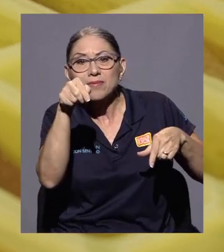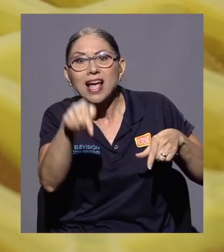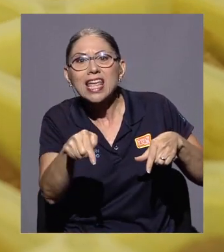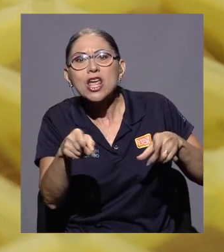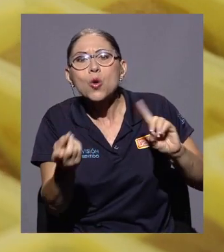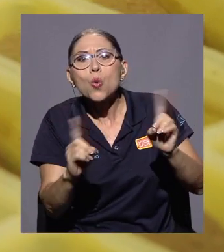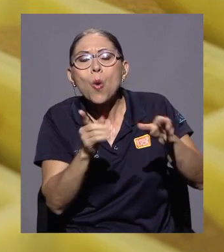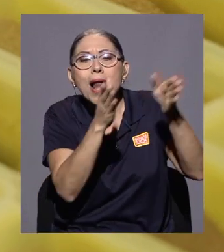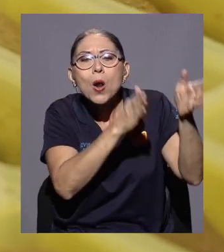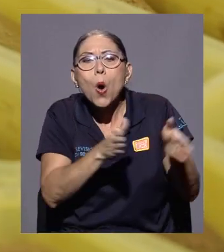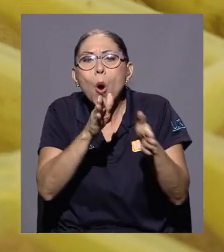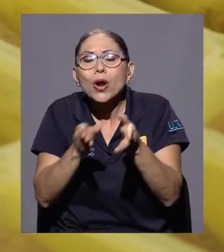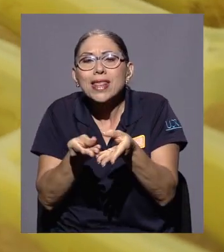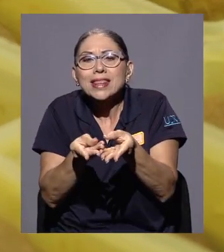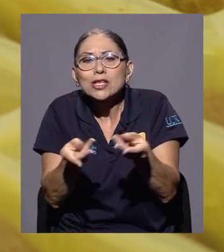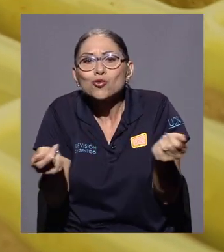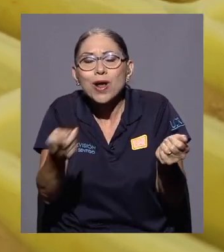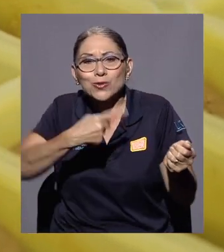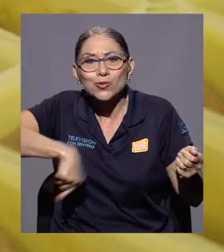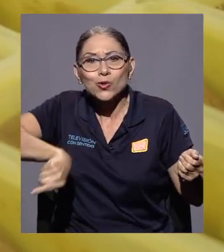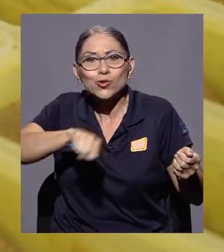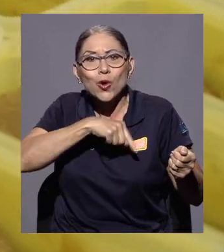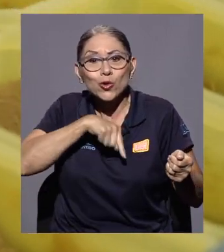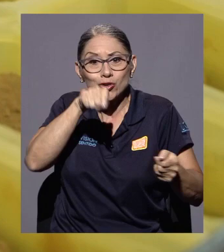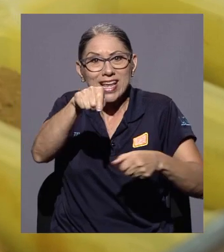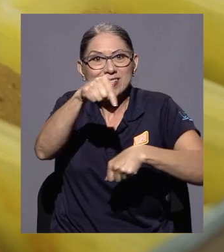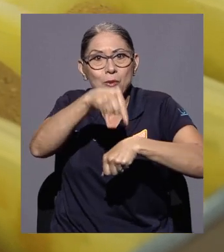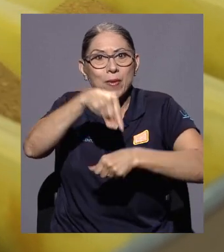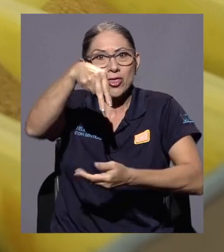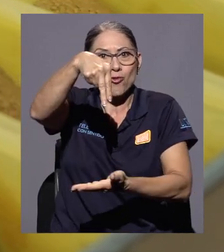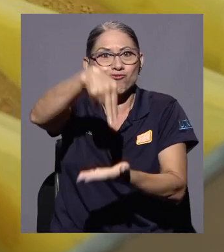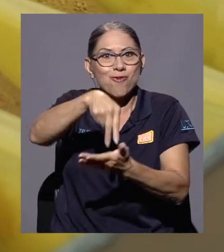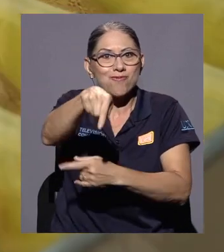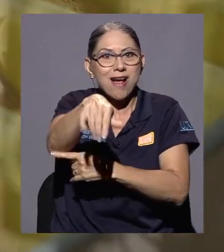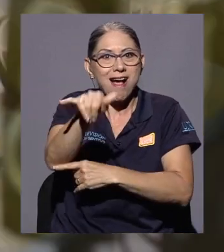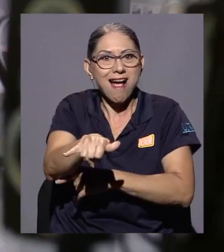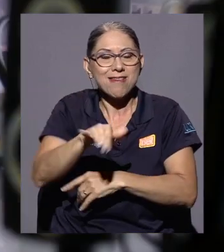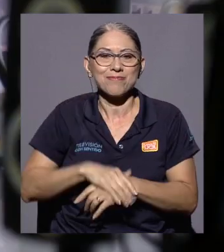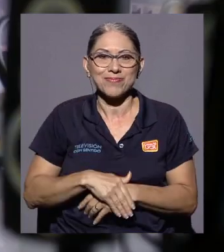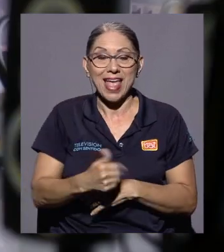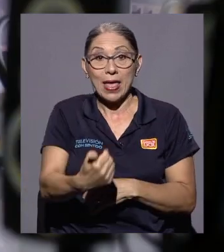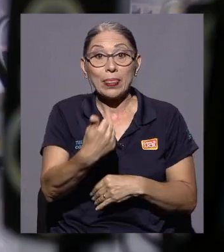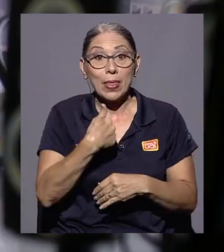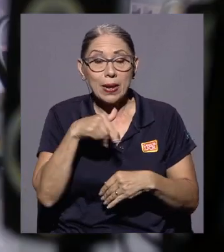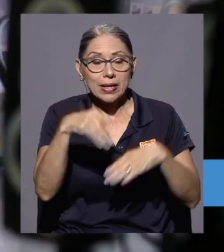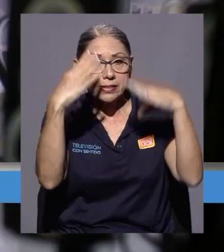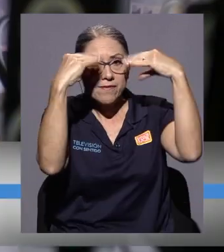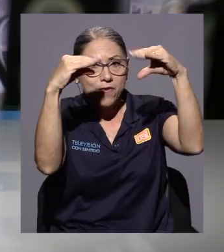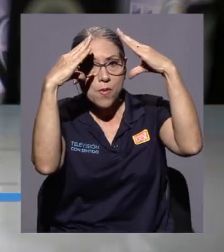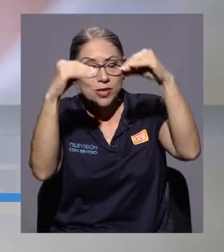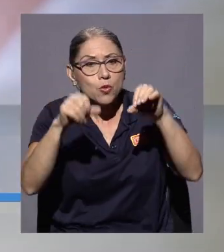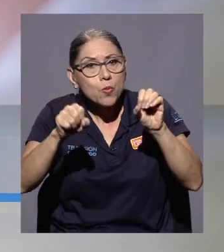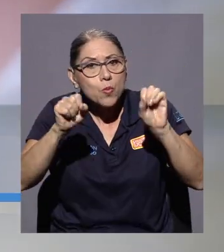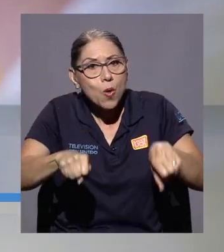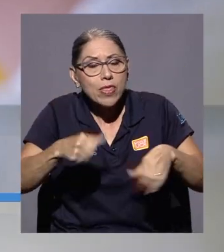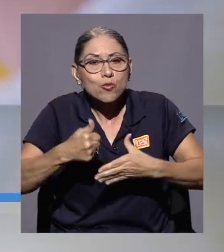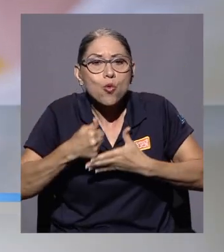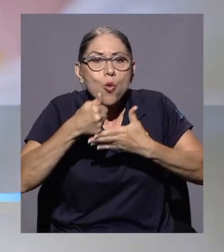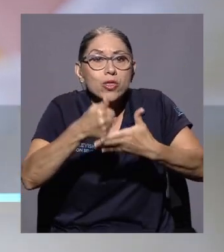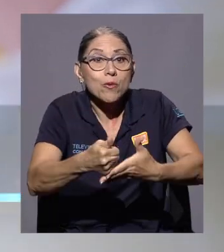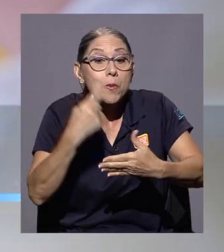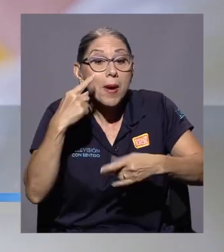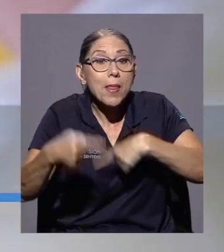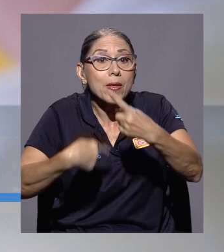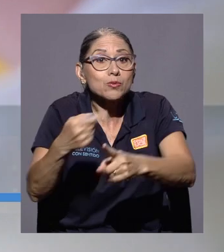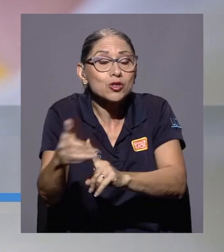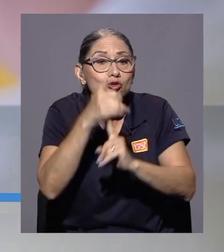orden de suelos estamos nosotros parados en ese momento. Contar con este tipo de información puede contribuir a la